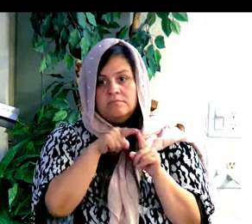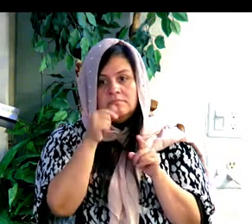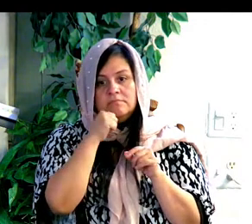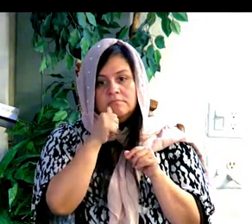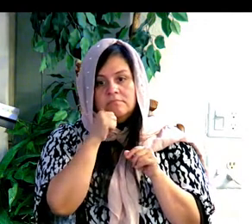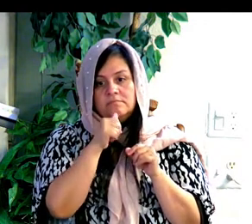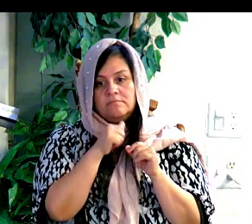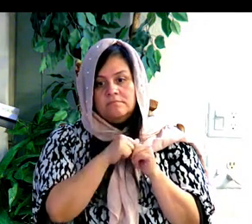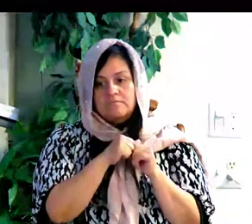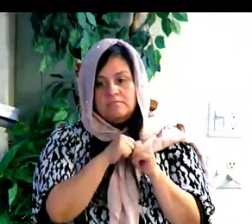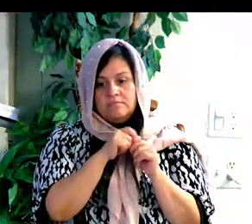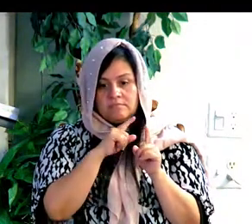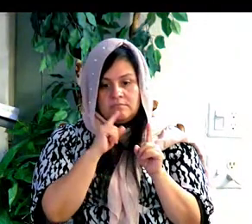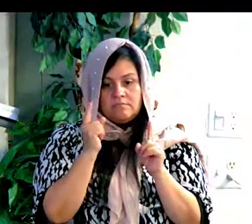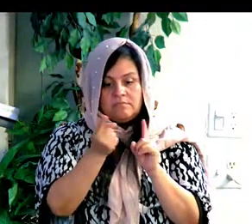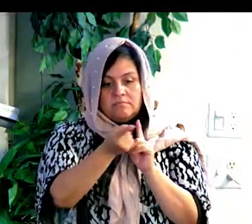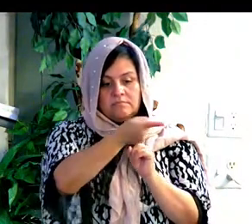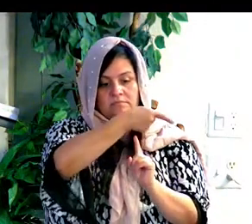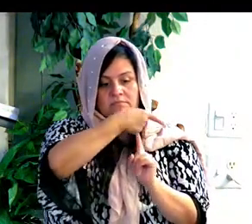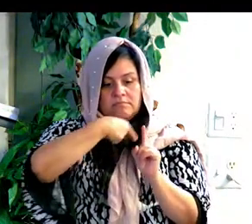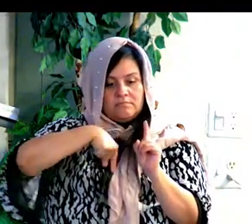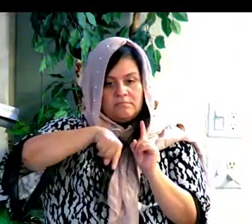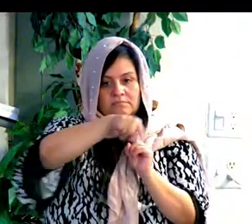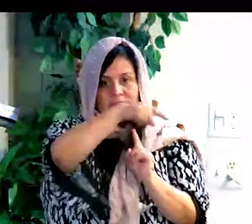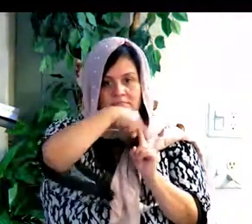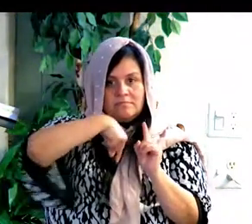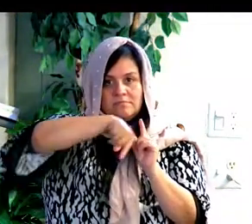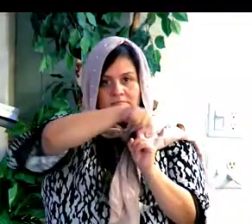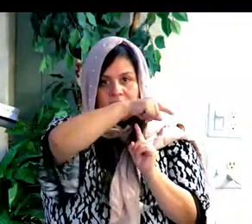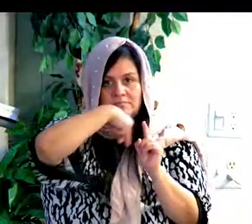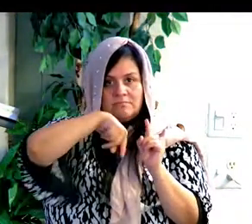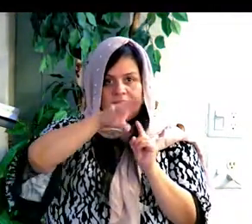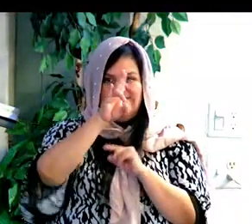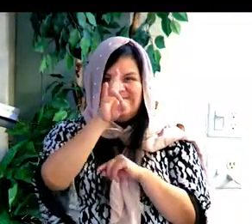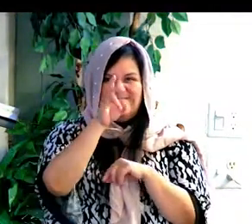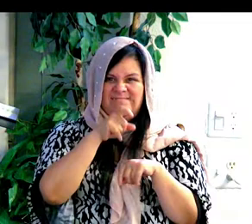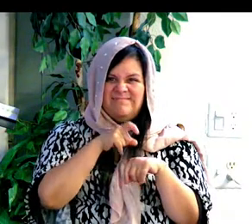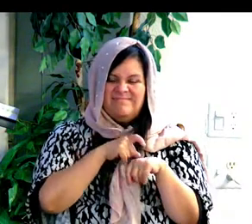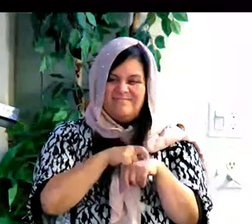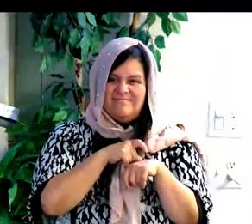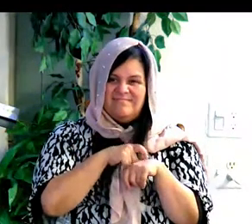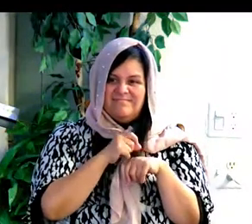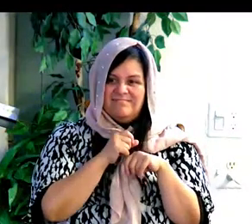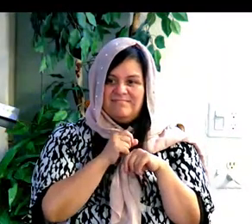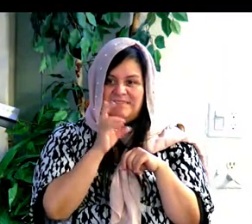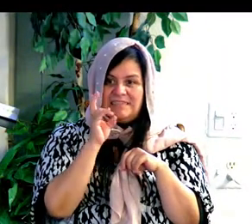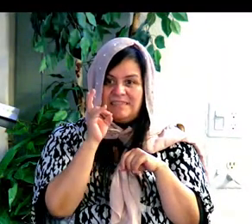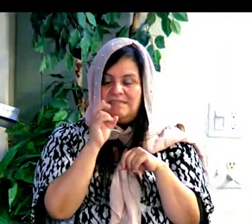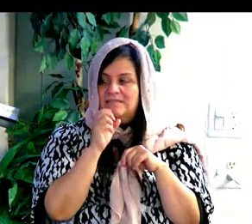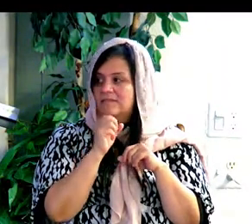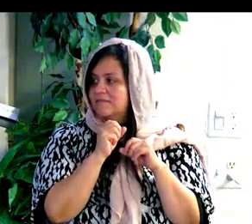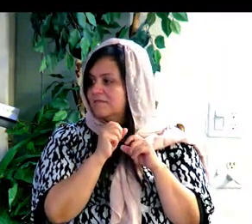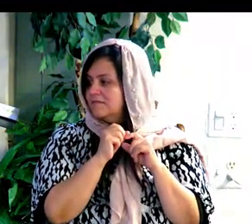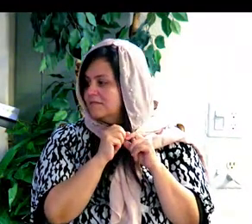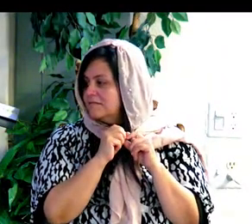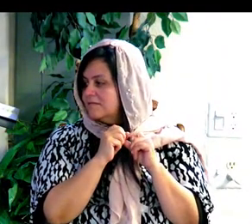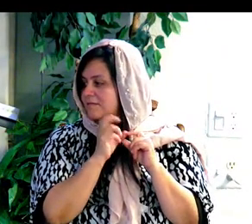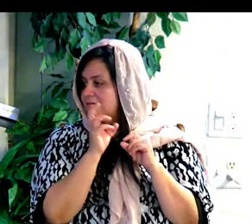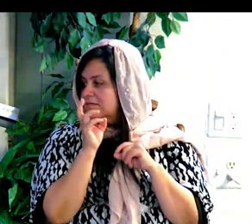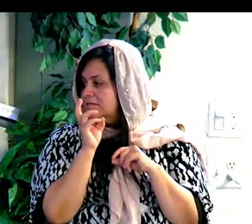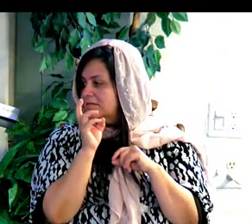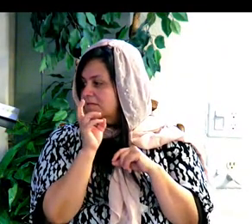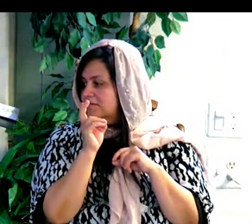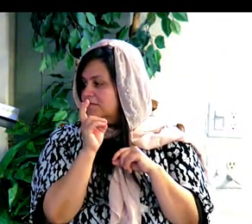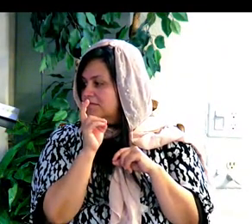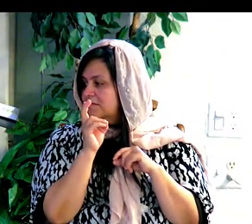Dice, no ves la cara bien de la novia, pero ella camina alrededor del novio siete veces.